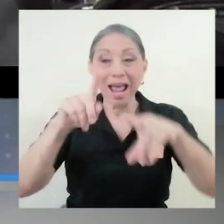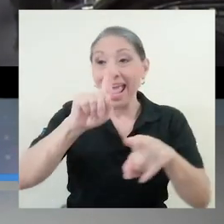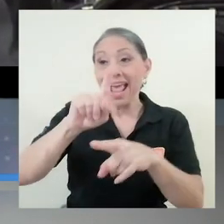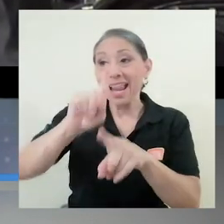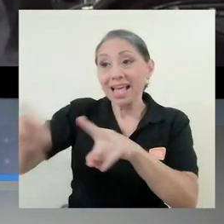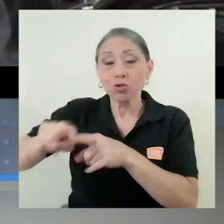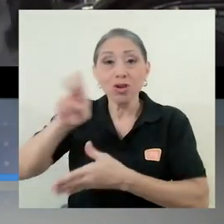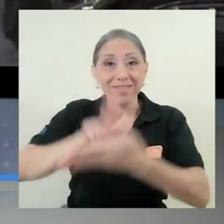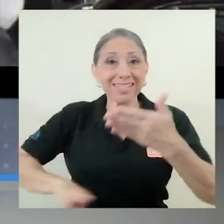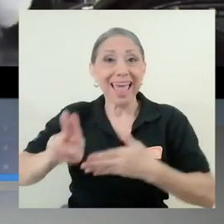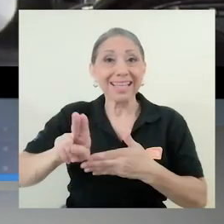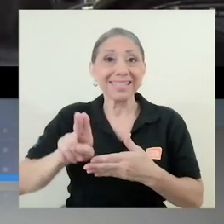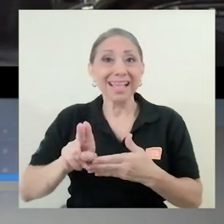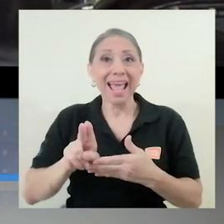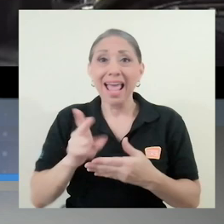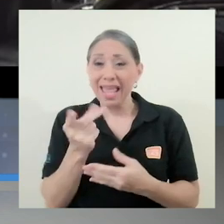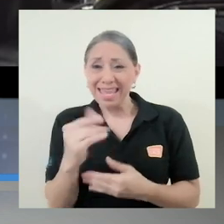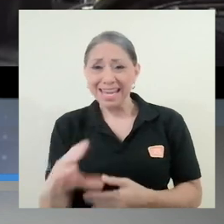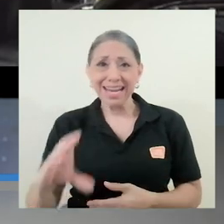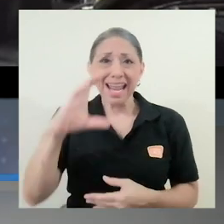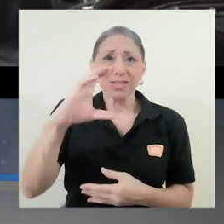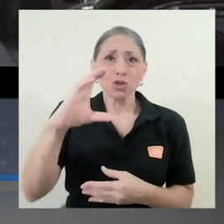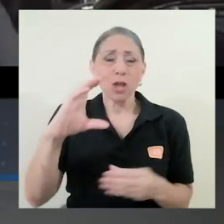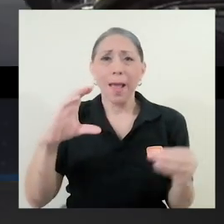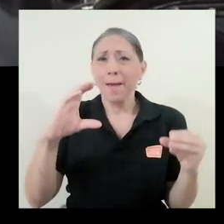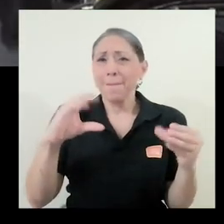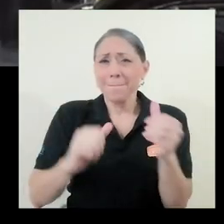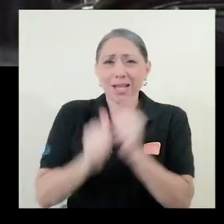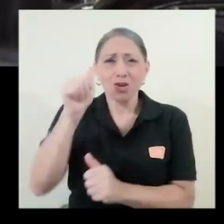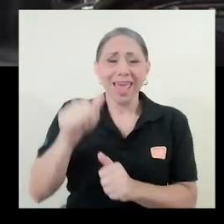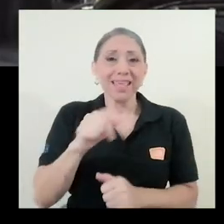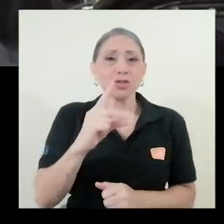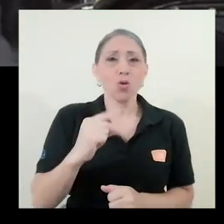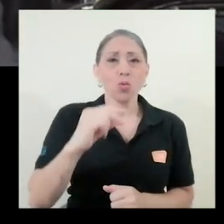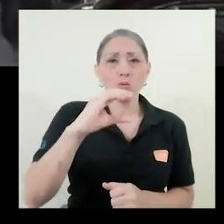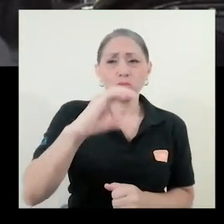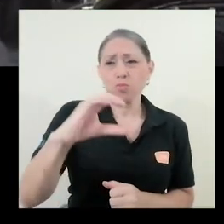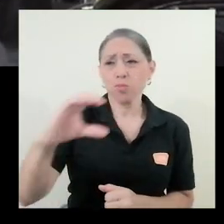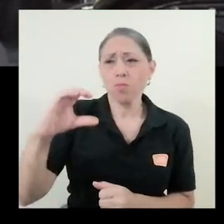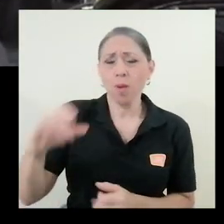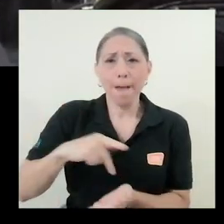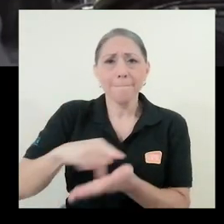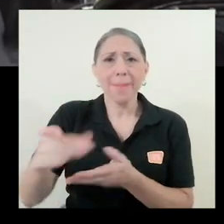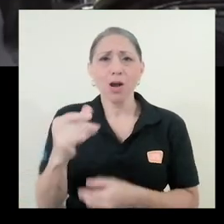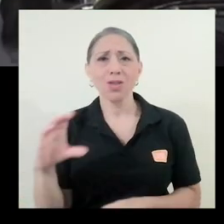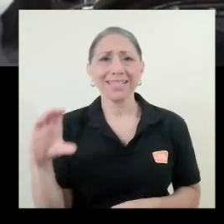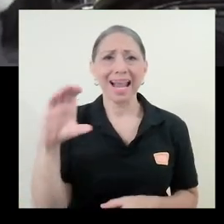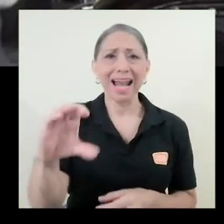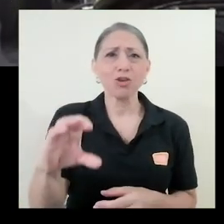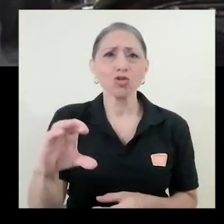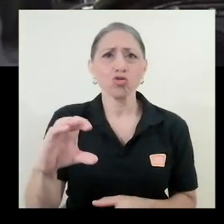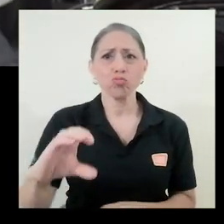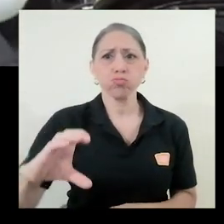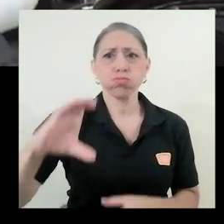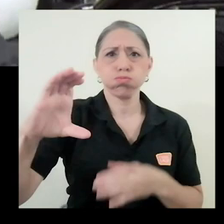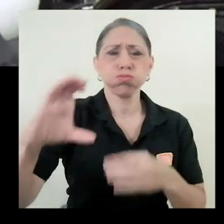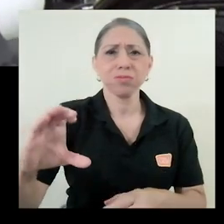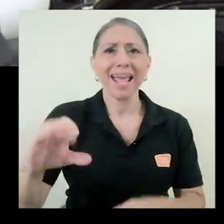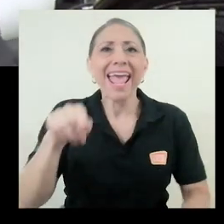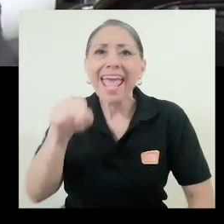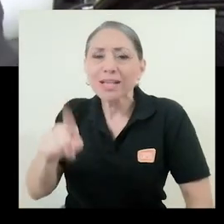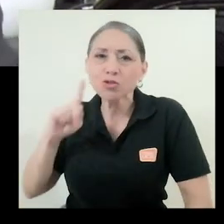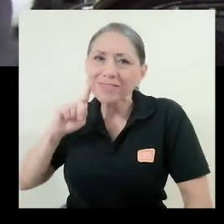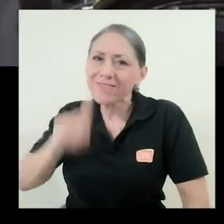mayoritariamente sus ingresos al pago de salarios millonarios. Eso es intrínsecamente falso.